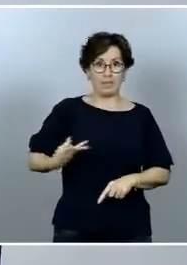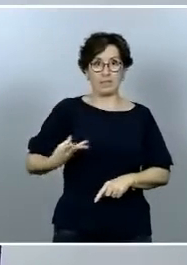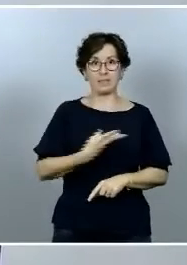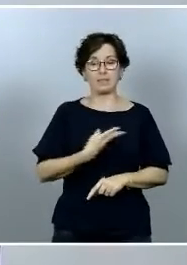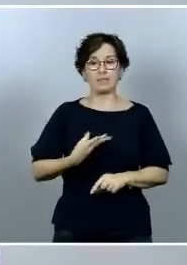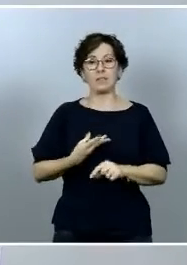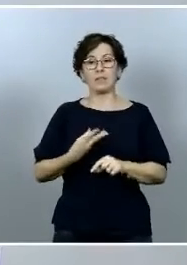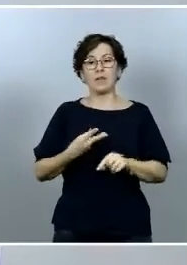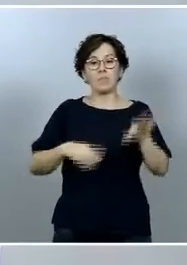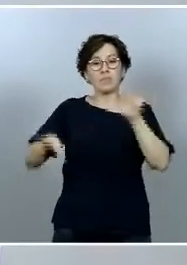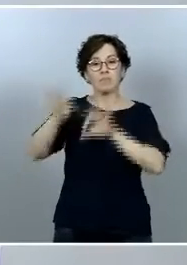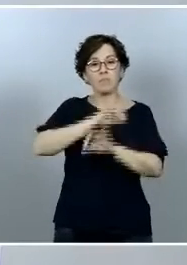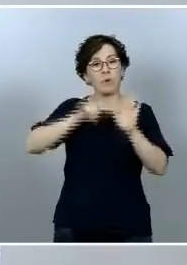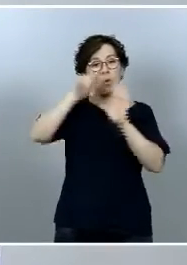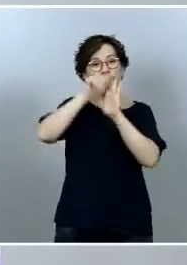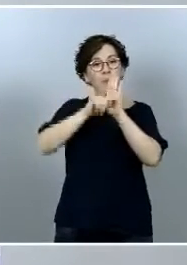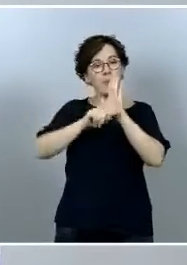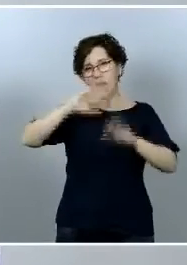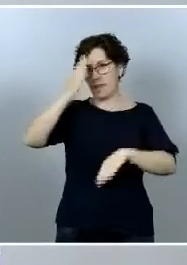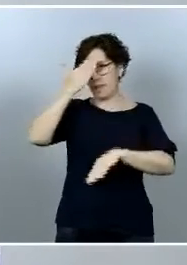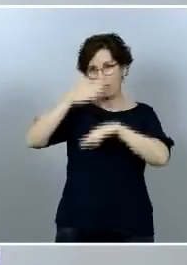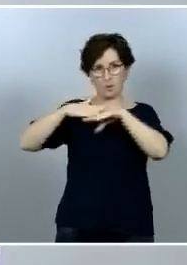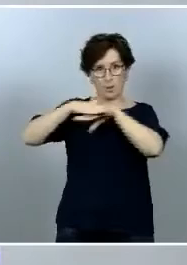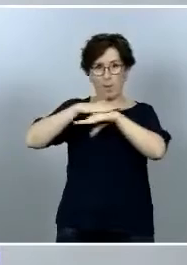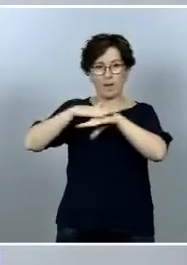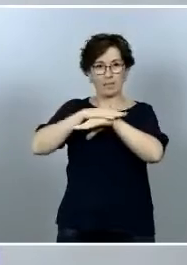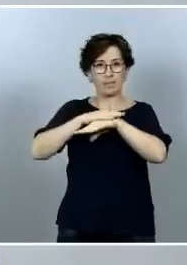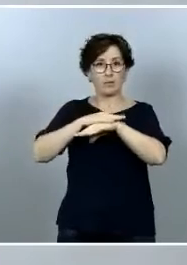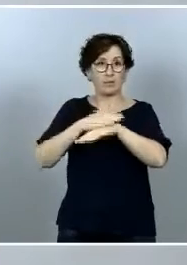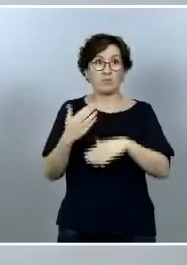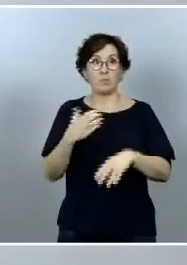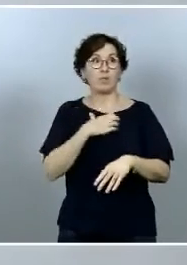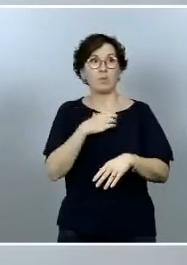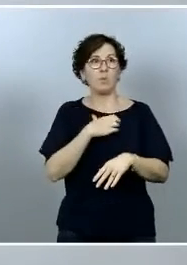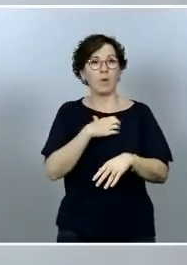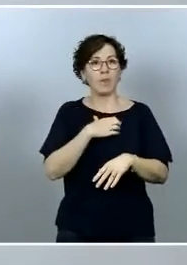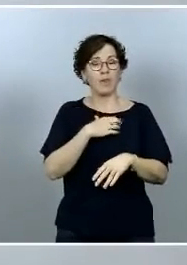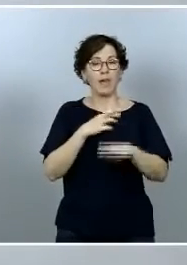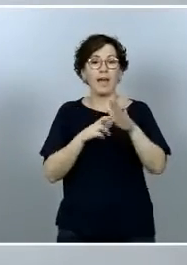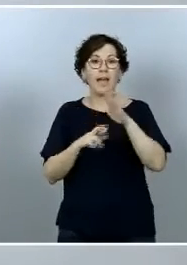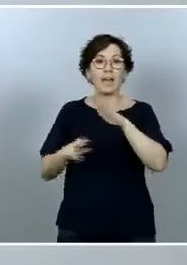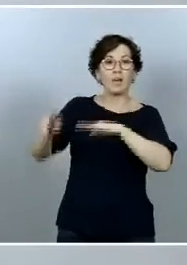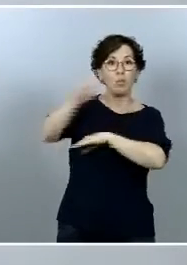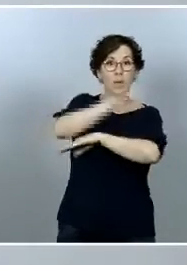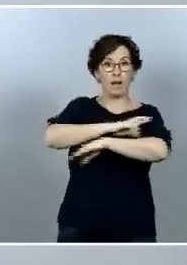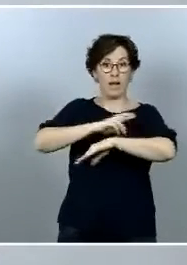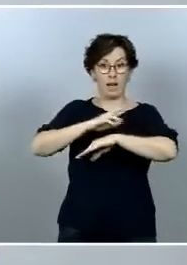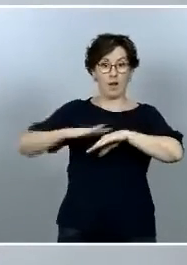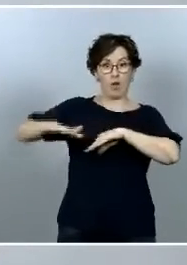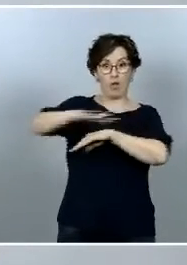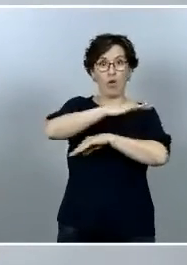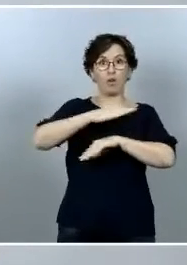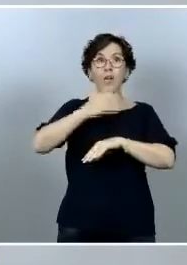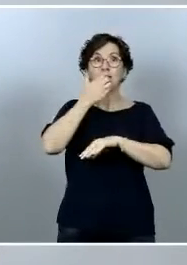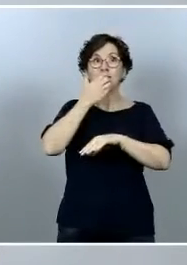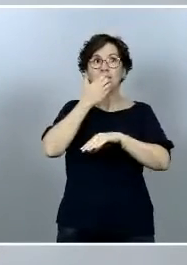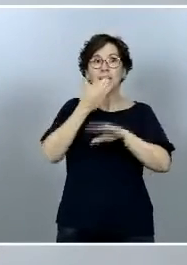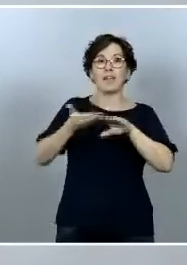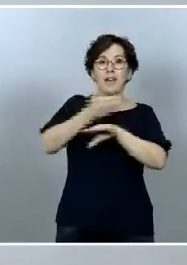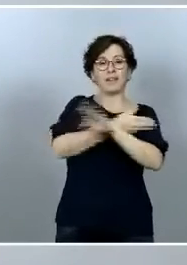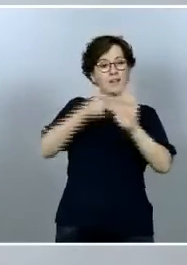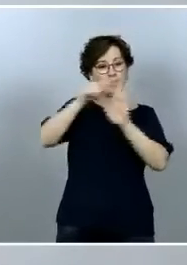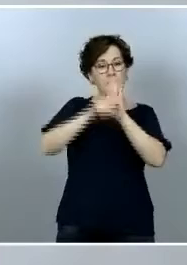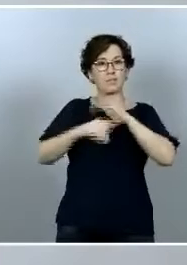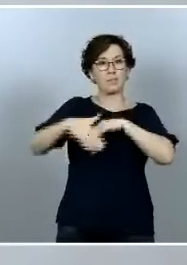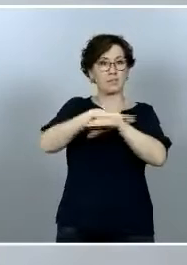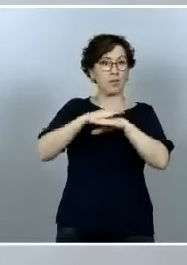estructurales porque es imposible pensar en la recuperación del conjunto del mar menor si no hay medidas estructurales que nos permitan disminuir